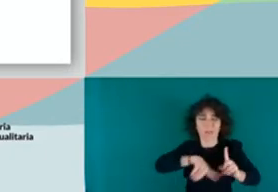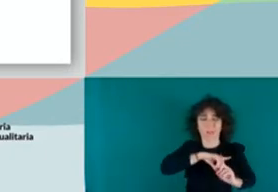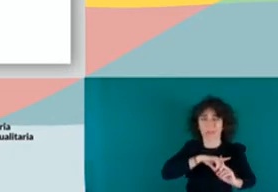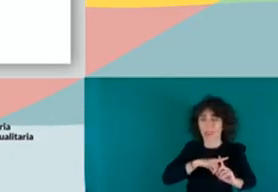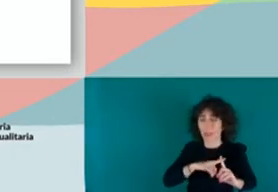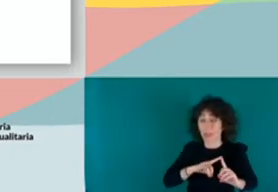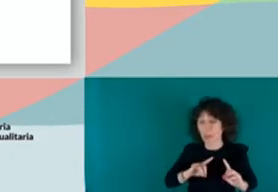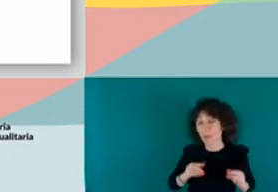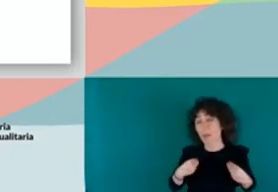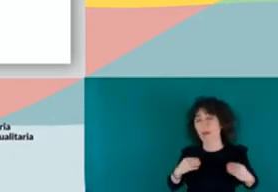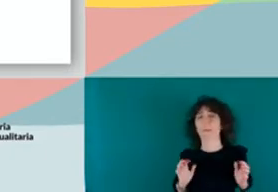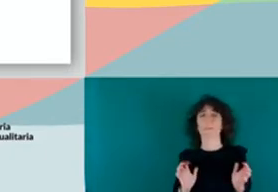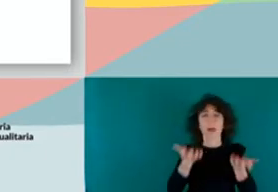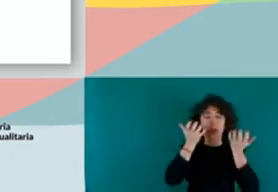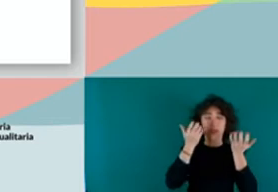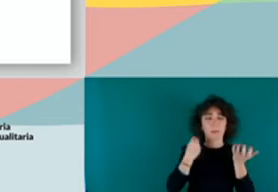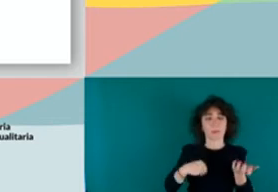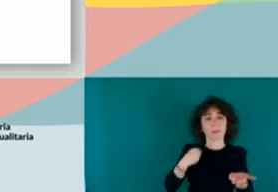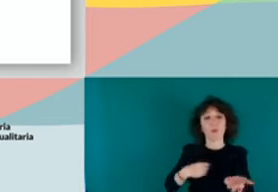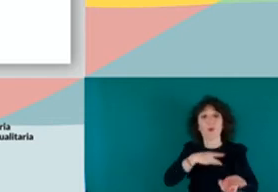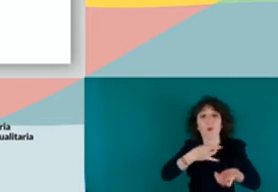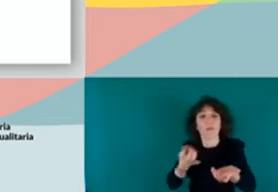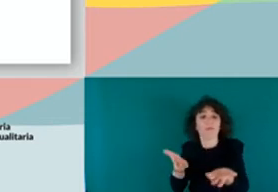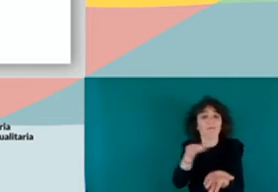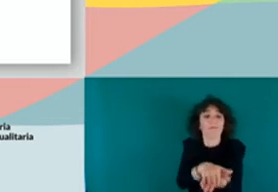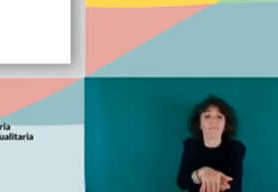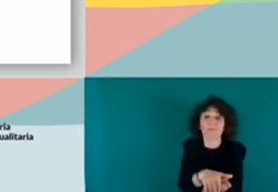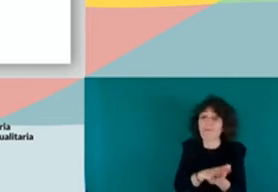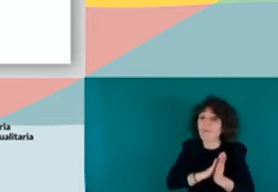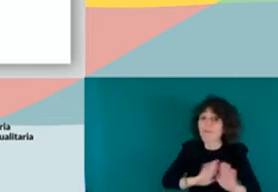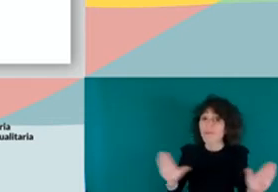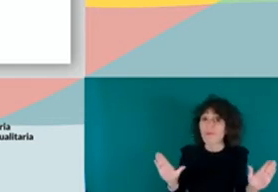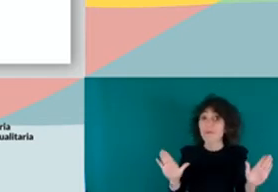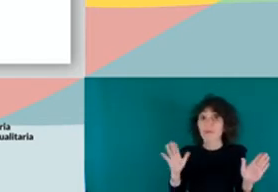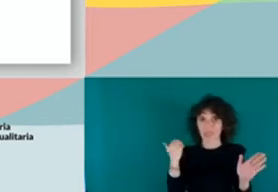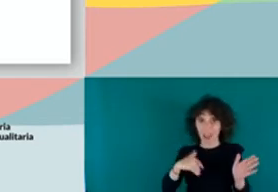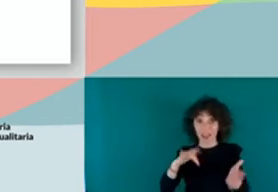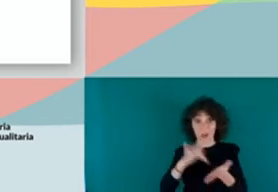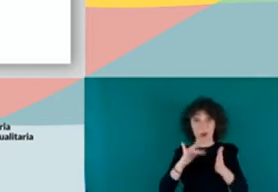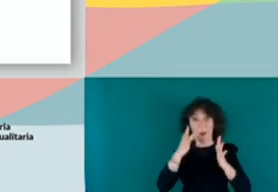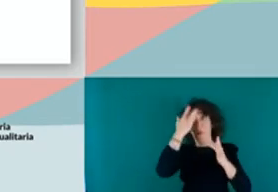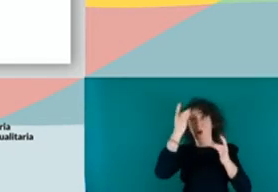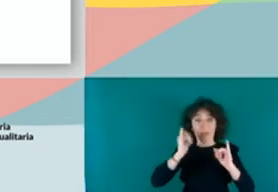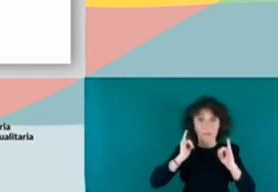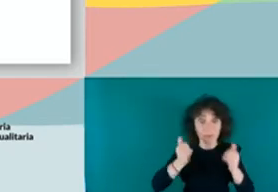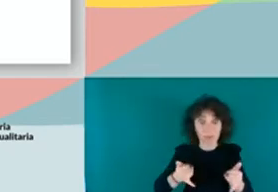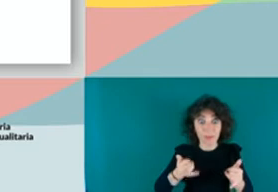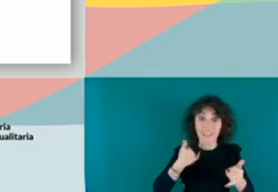lo que podría haber sido su tumba, cuando llegan, no acaba la cosa ahí.